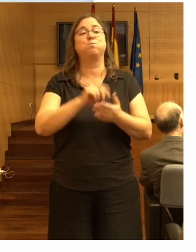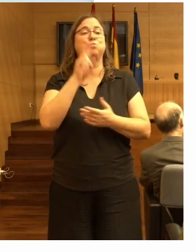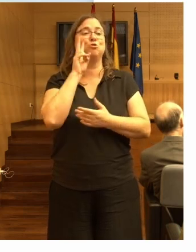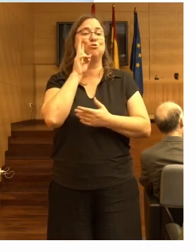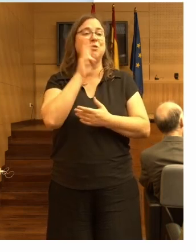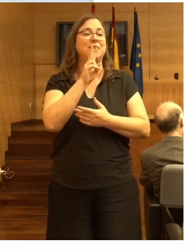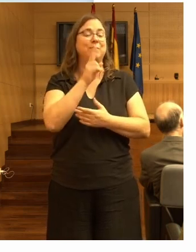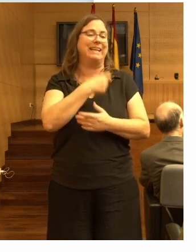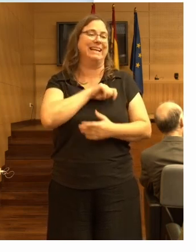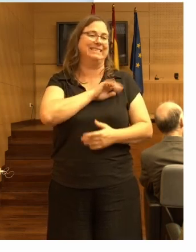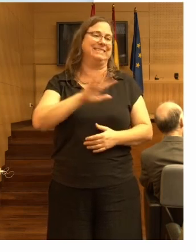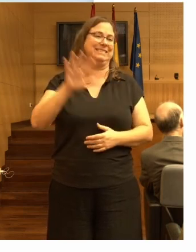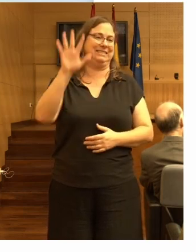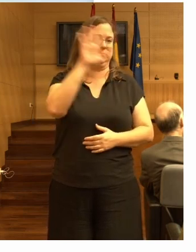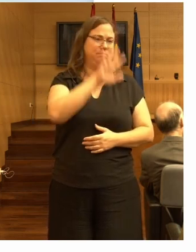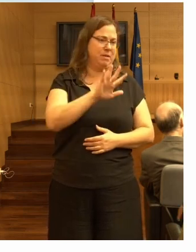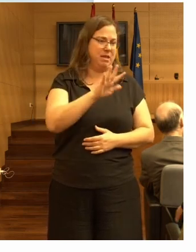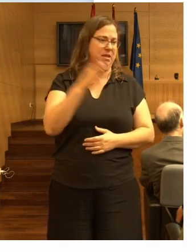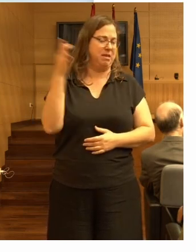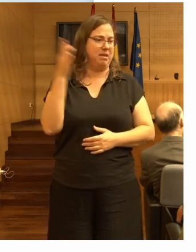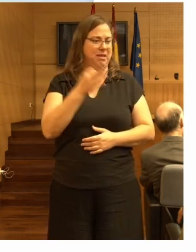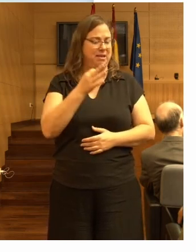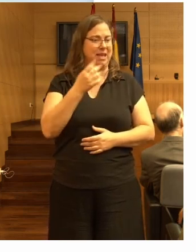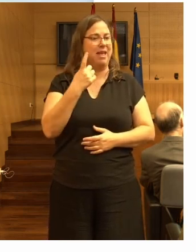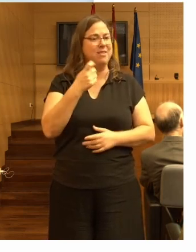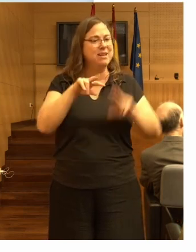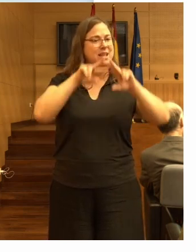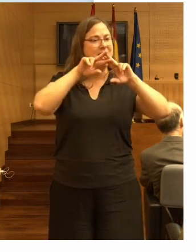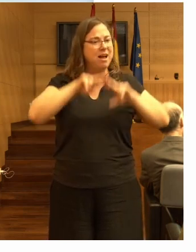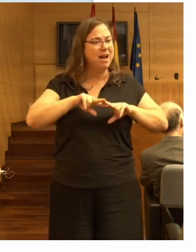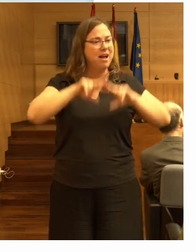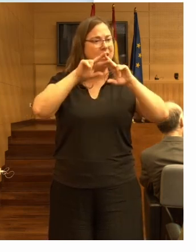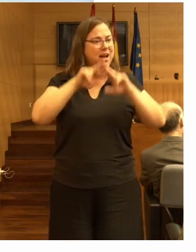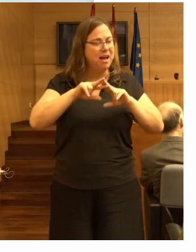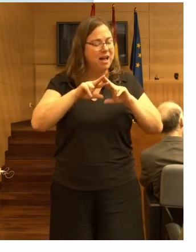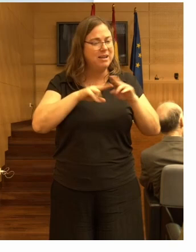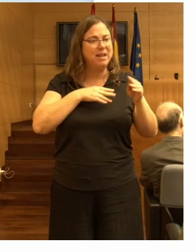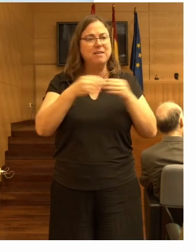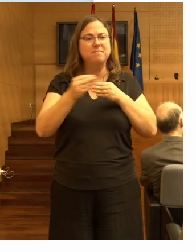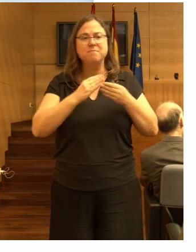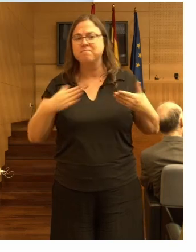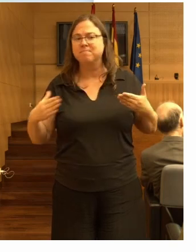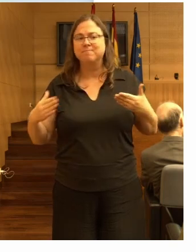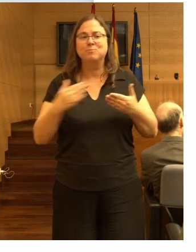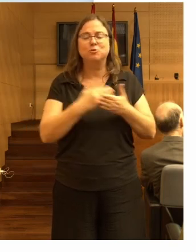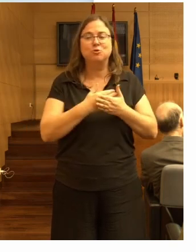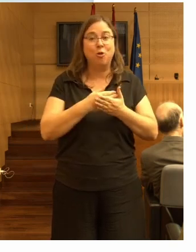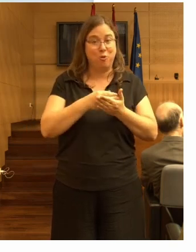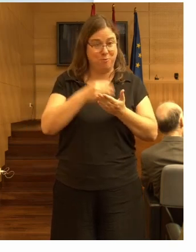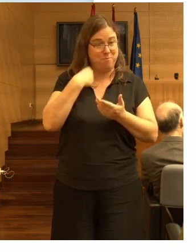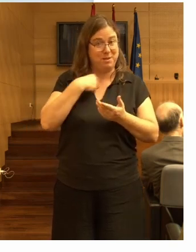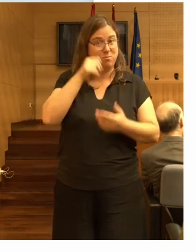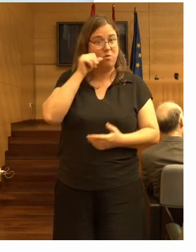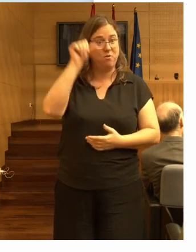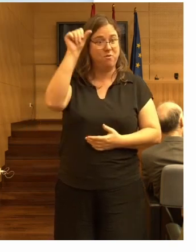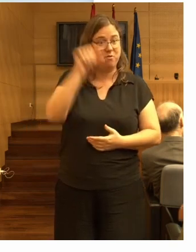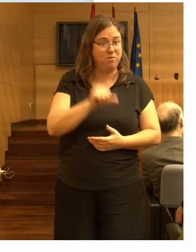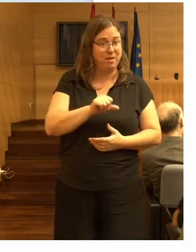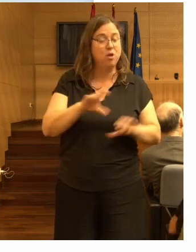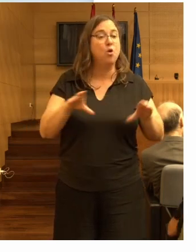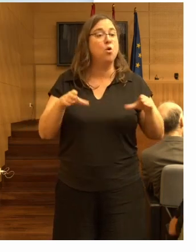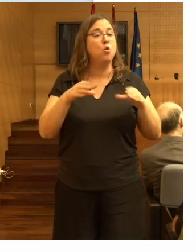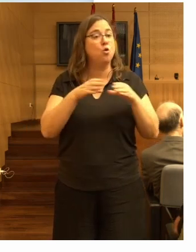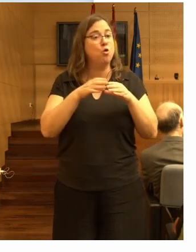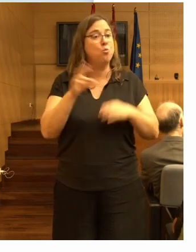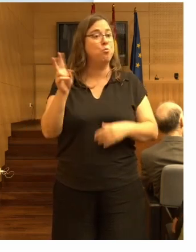España, es analizar estos materiales que he dicho. El grupo de Vancouver